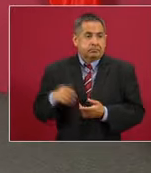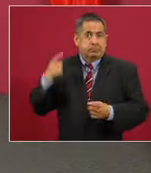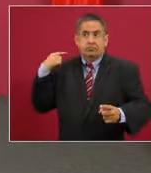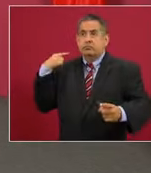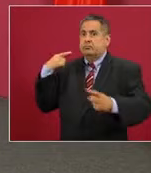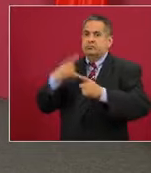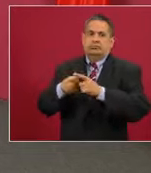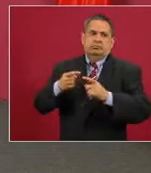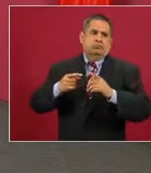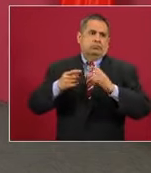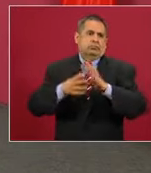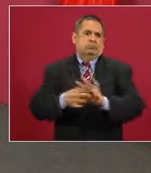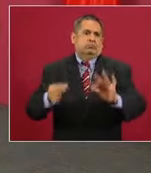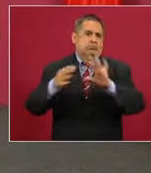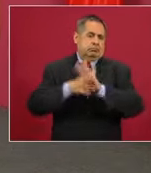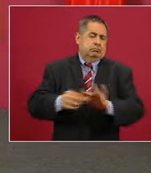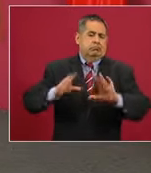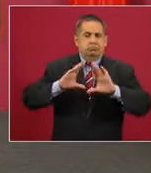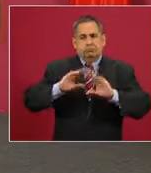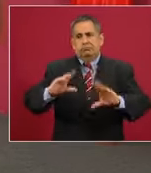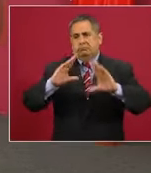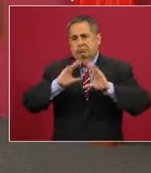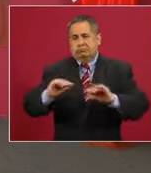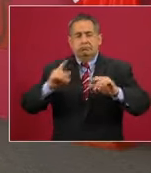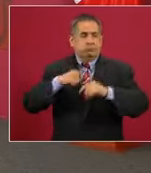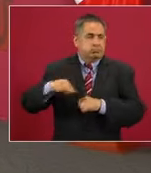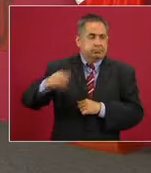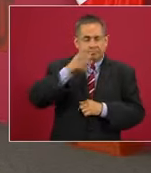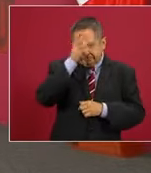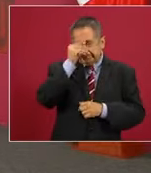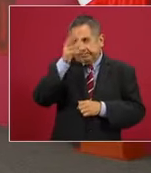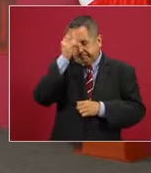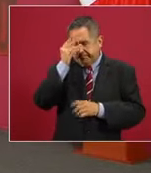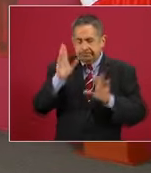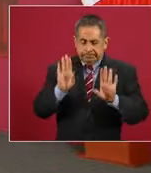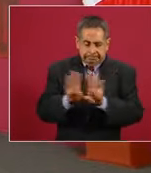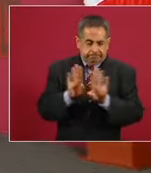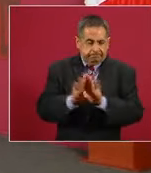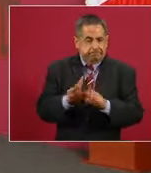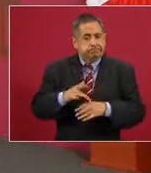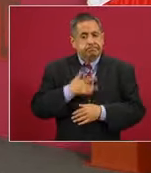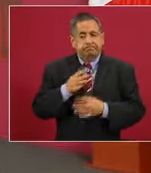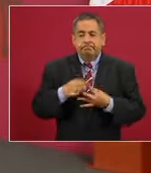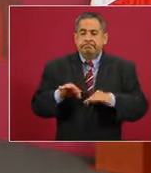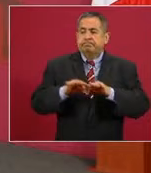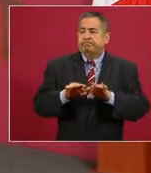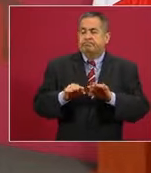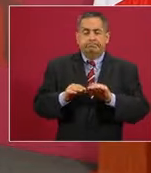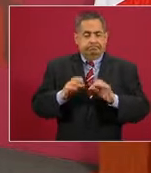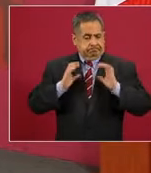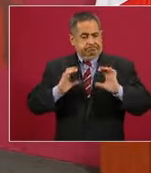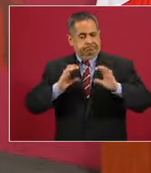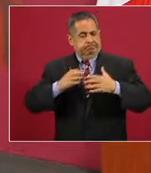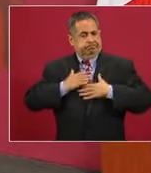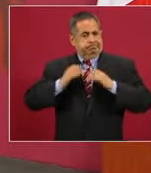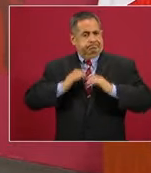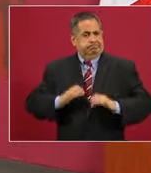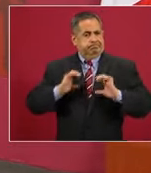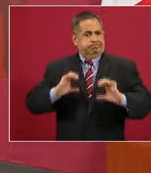de conocimiento sobre cómo cuidarnos